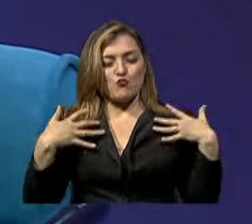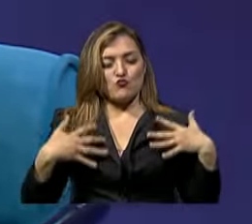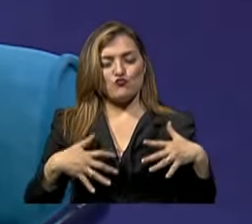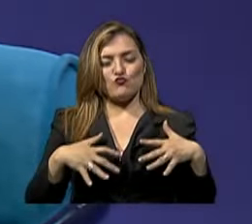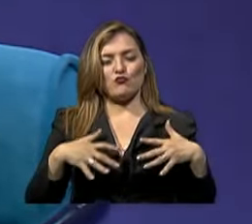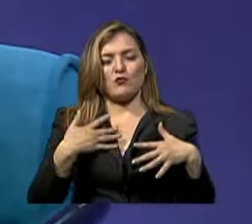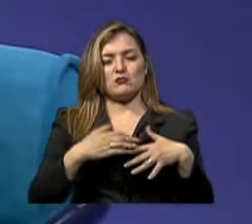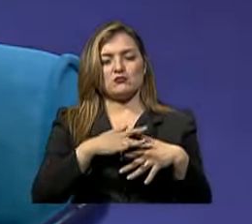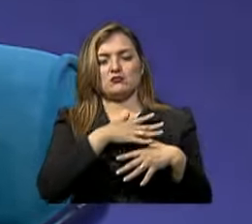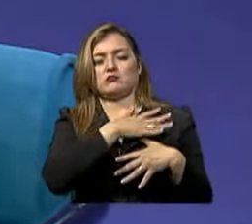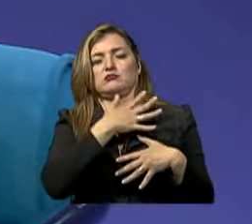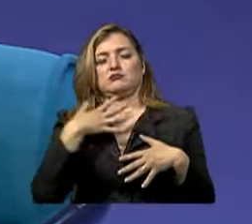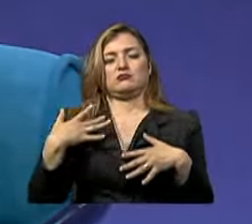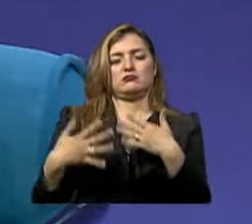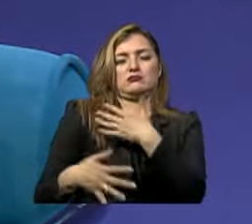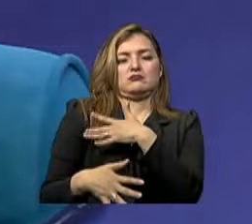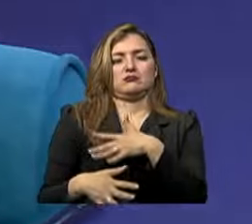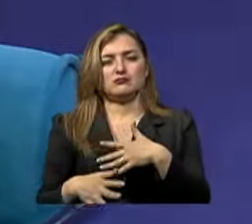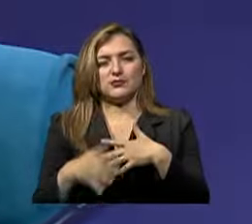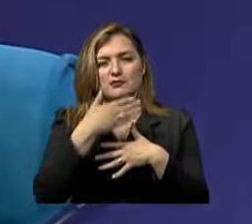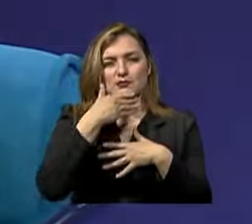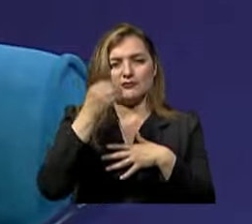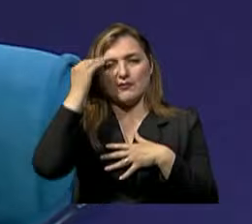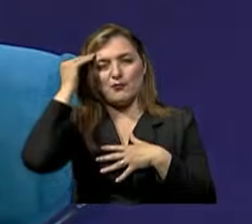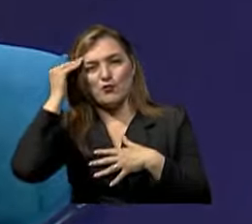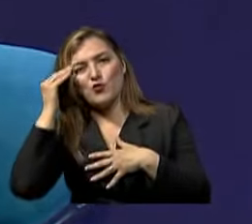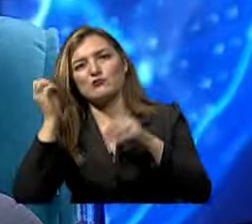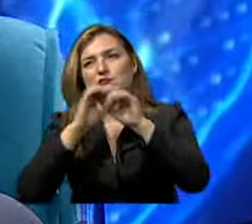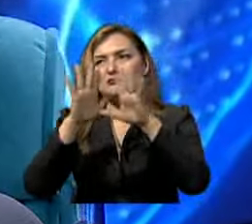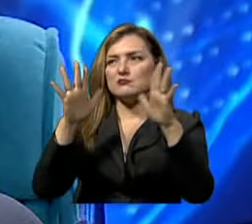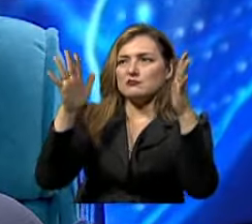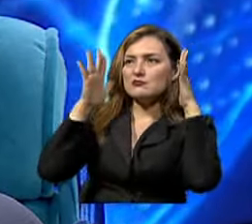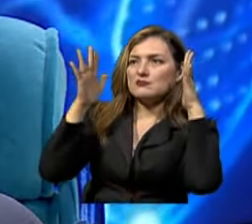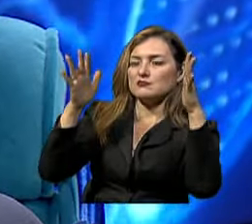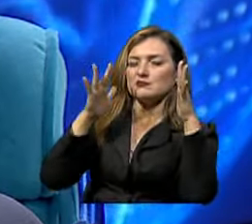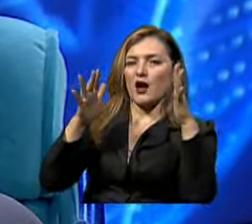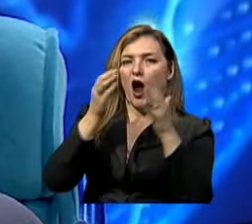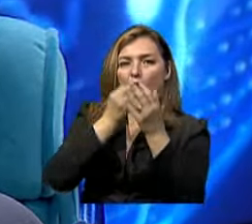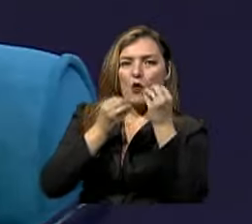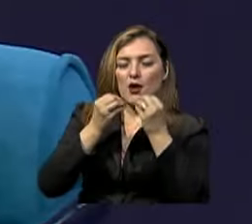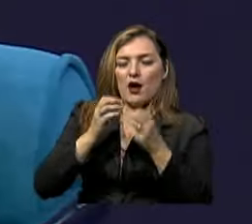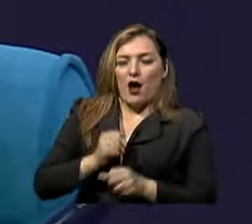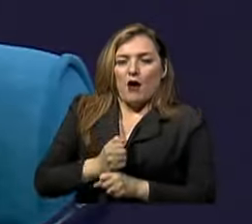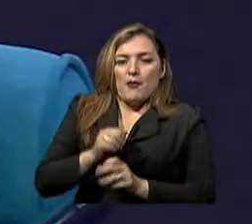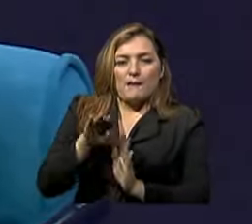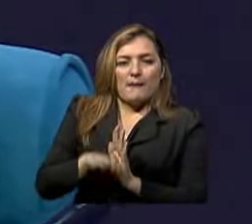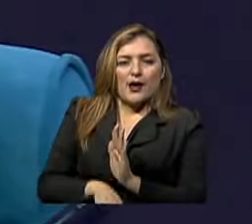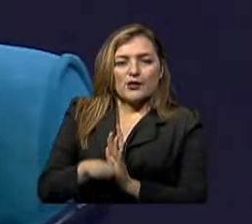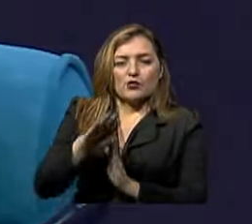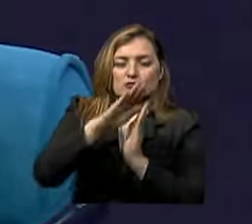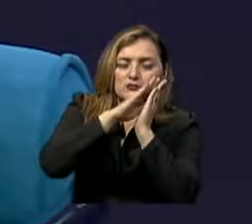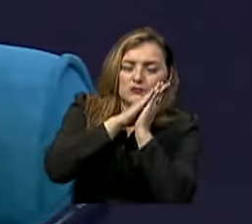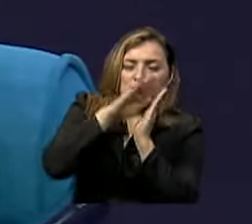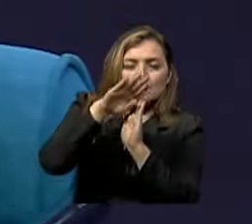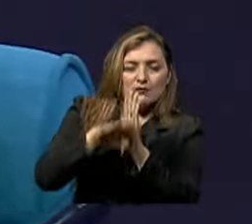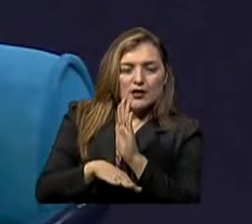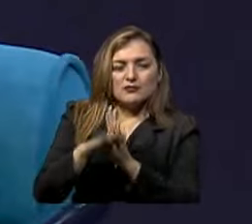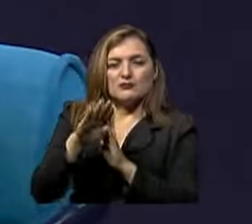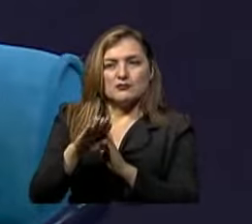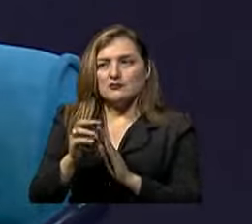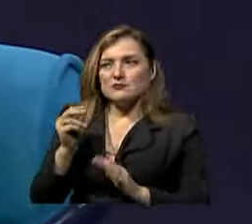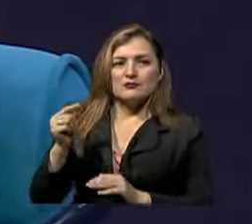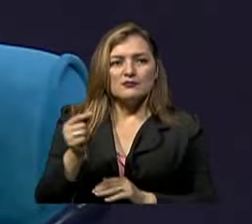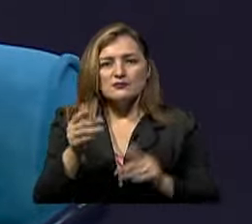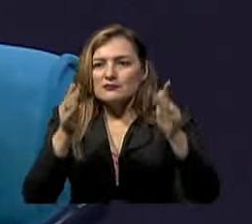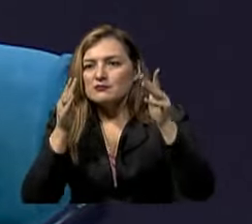Increíblemente Mejora la alerta Mejora la memoria Disminuye el apetito Disminuye el sueño Aumenta la velocidad De respuesta Y uno